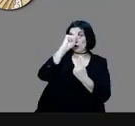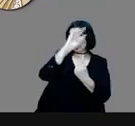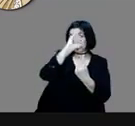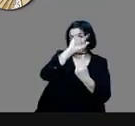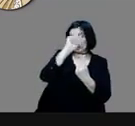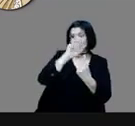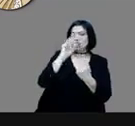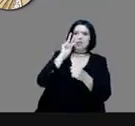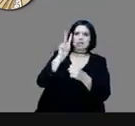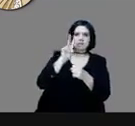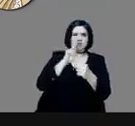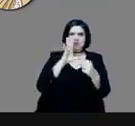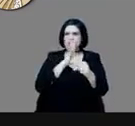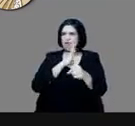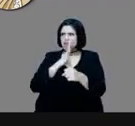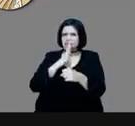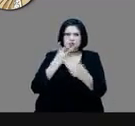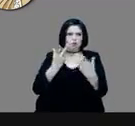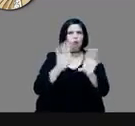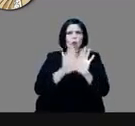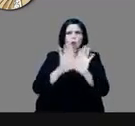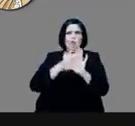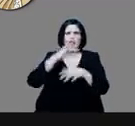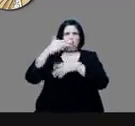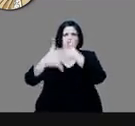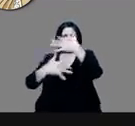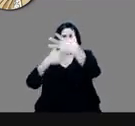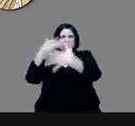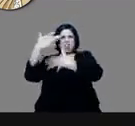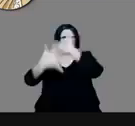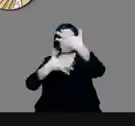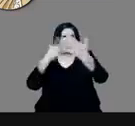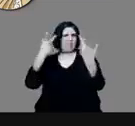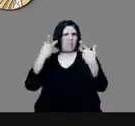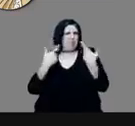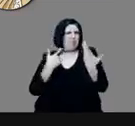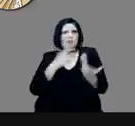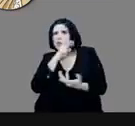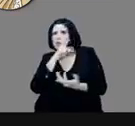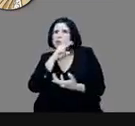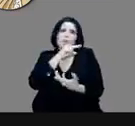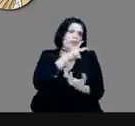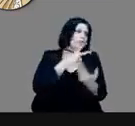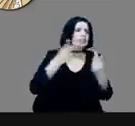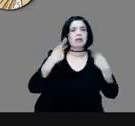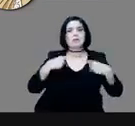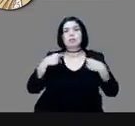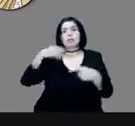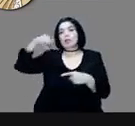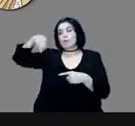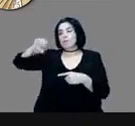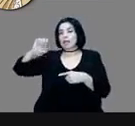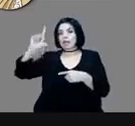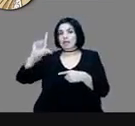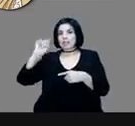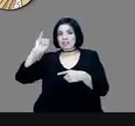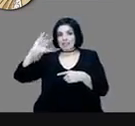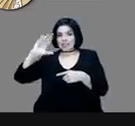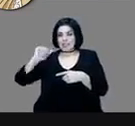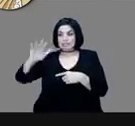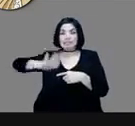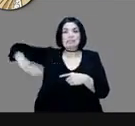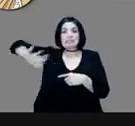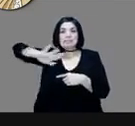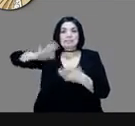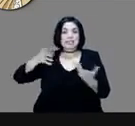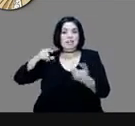inquietud o mucha inquietud entre los mexicas, ¿verdad? Se da cuenta que hay quienes están, digamos,